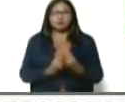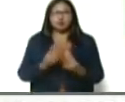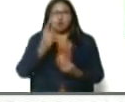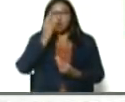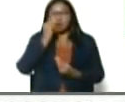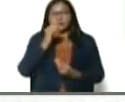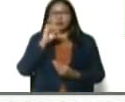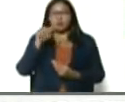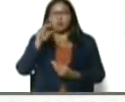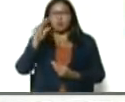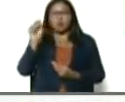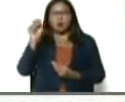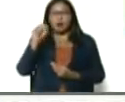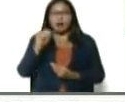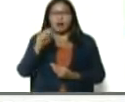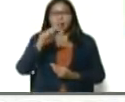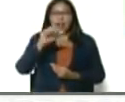Laya,